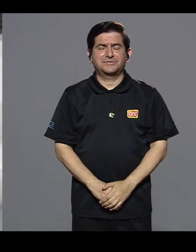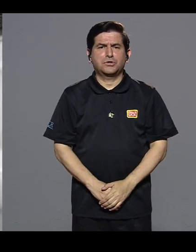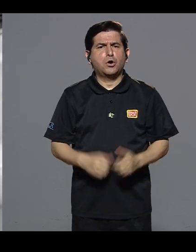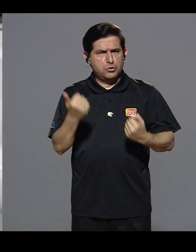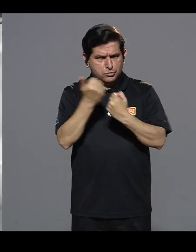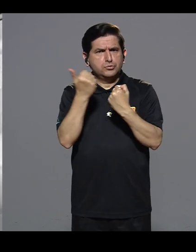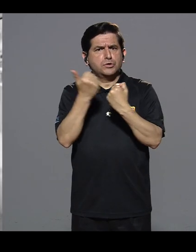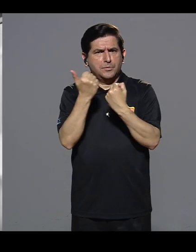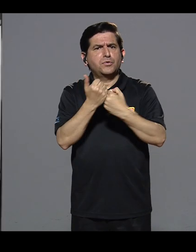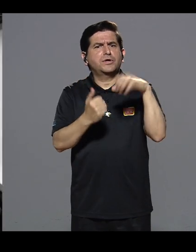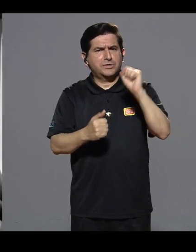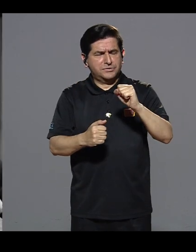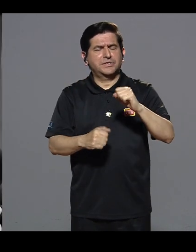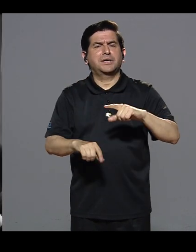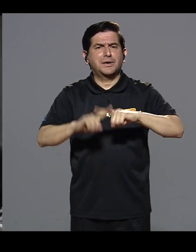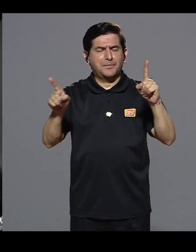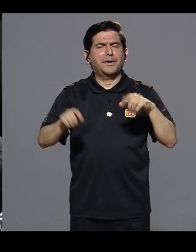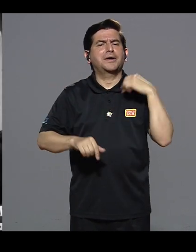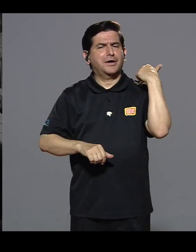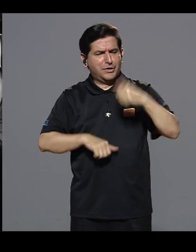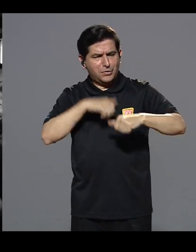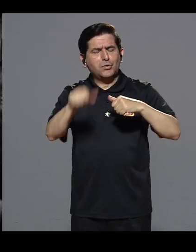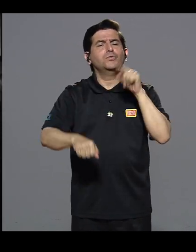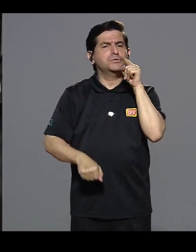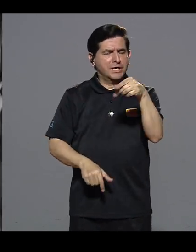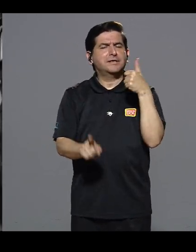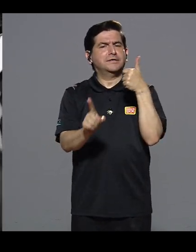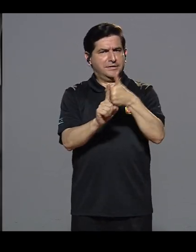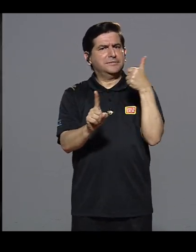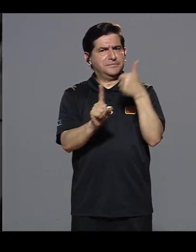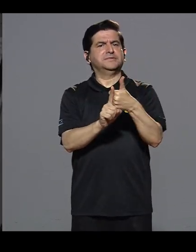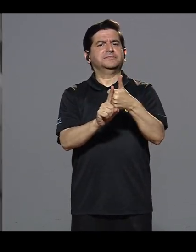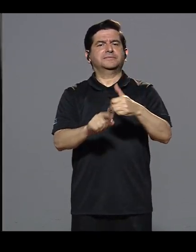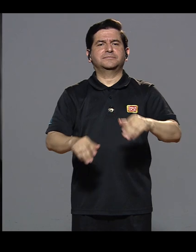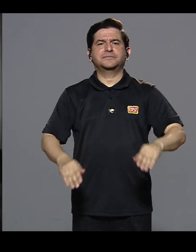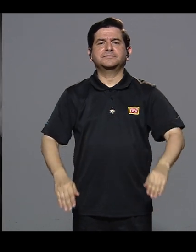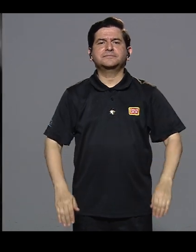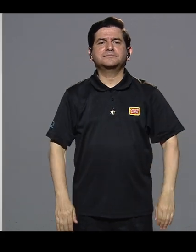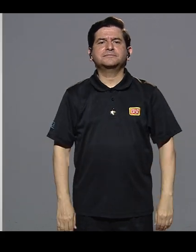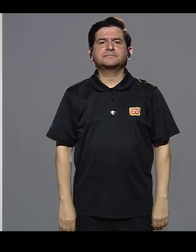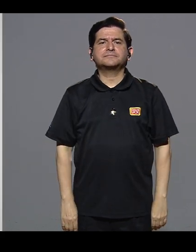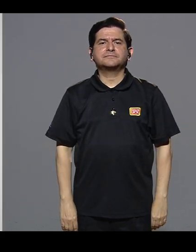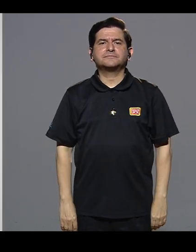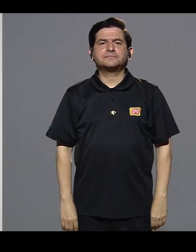ella vive. Porque a Isil se le ha apoyado mucho y todo, pero ha sido el esfuerzo de ella.